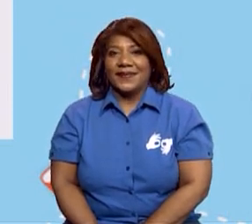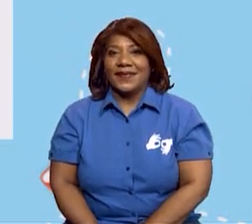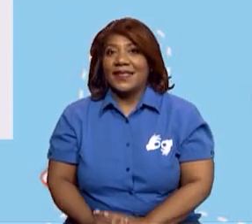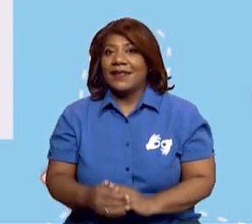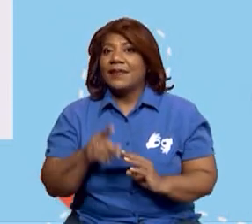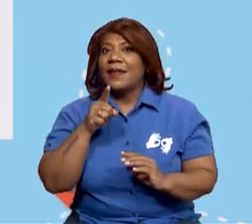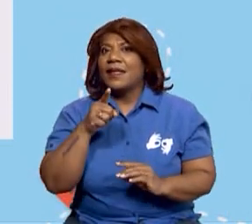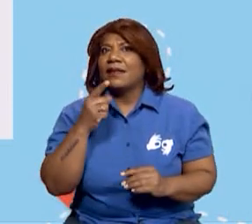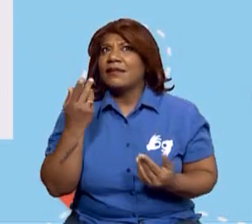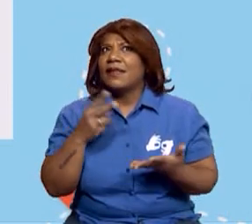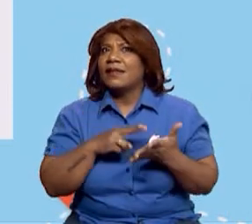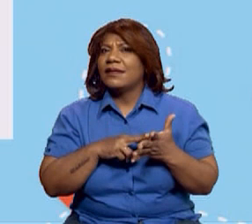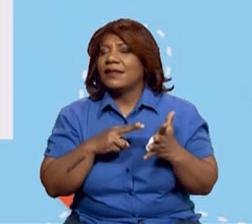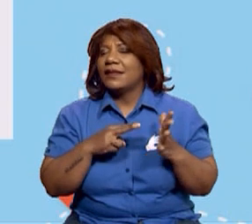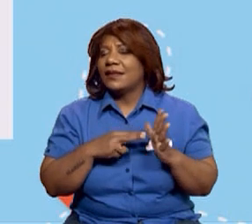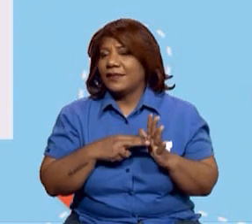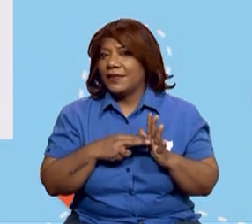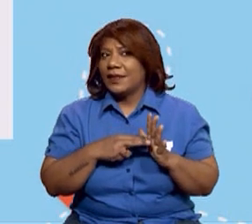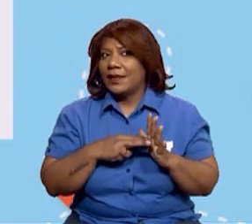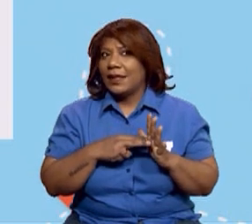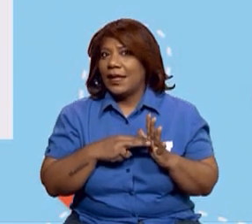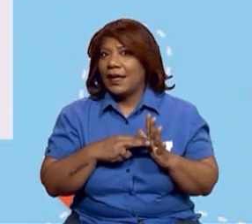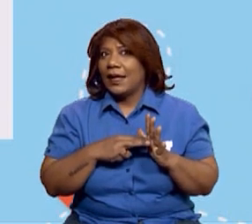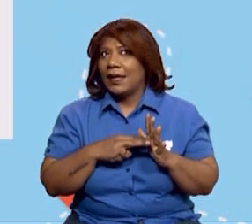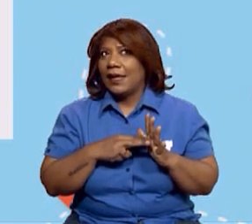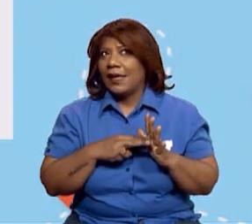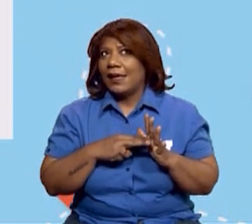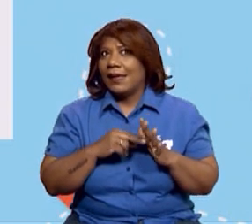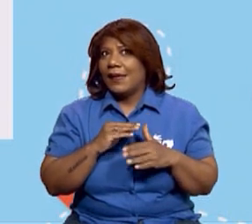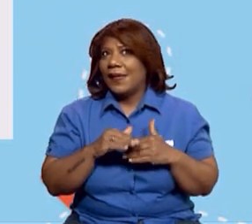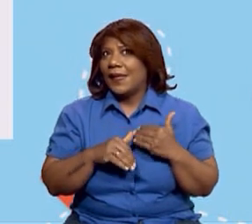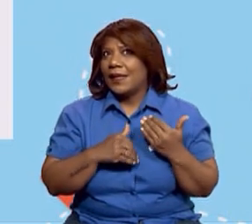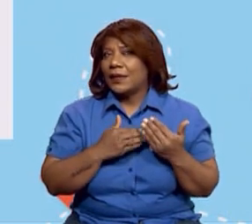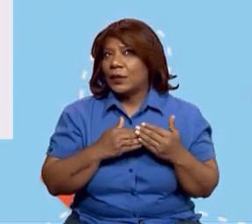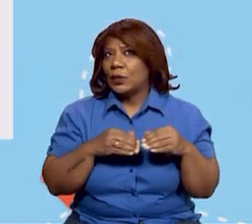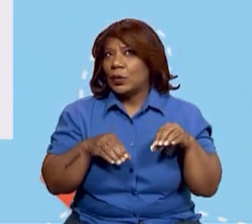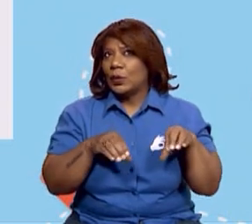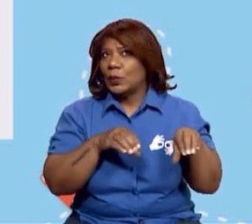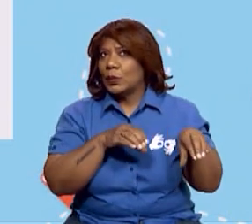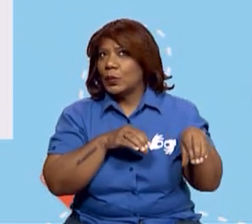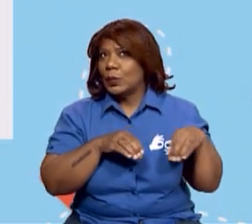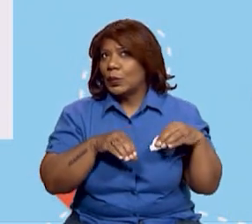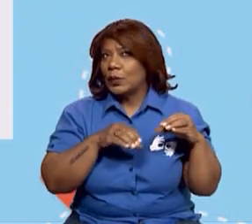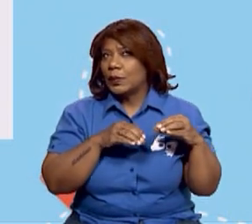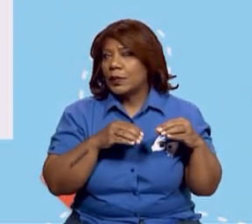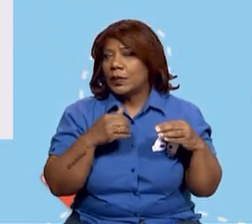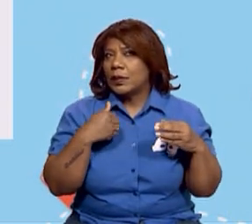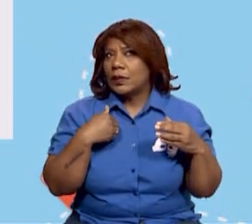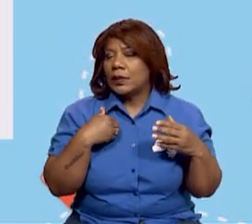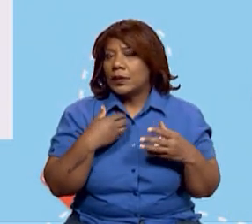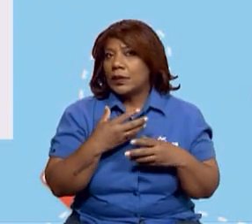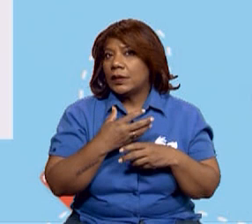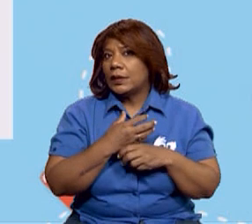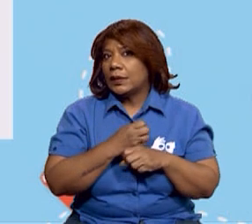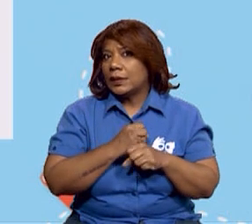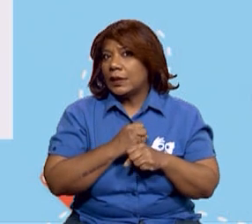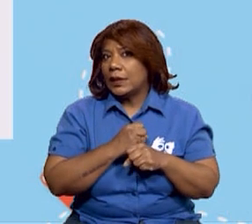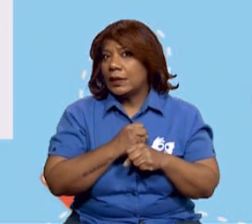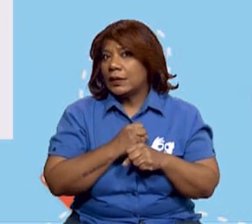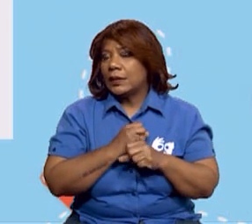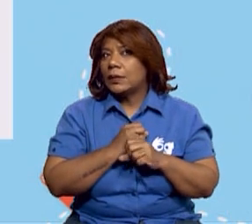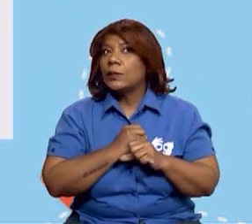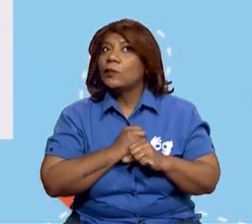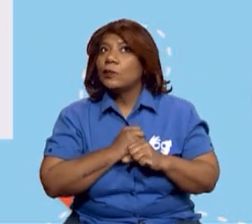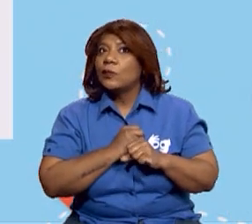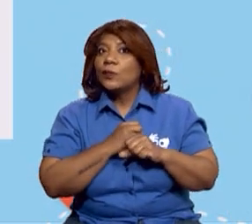sector primario? ¿Será que el sector primario se dedica a todas esas actividades que tienen que ver o que están relacionadas